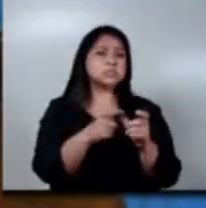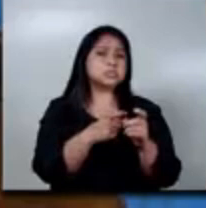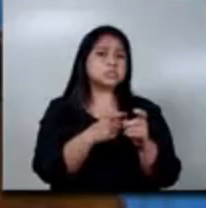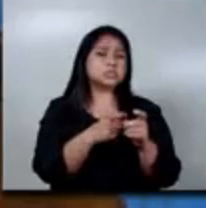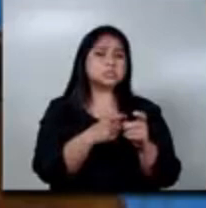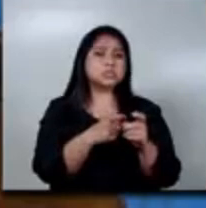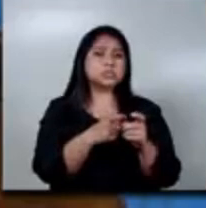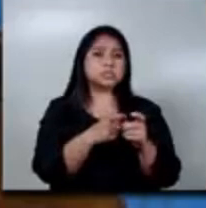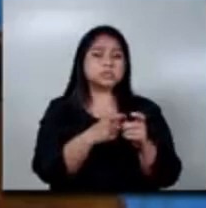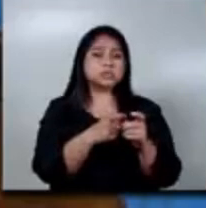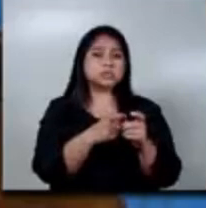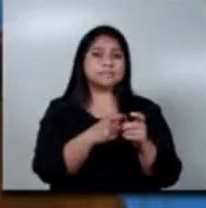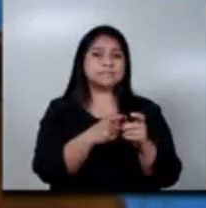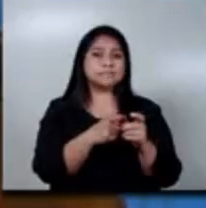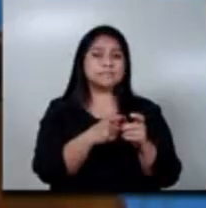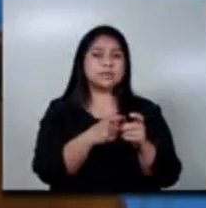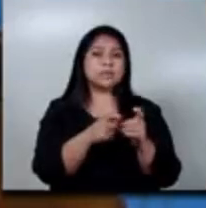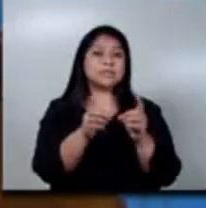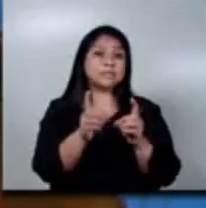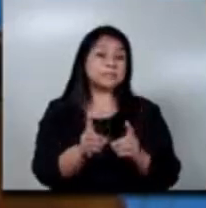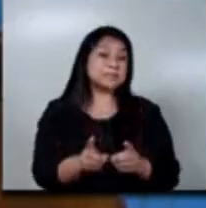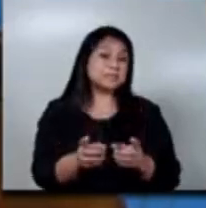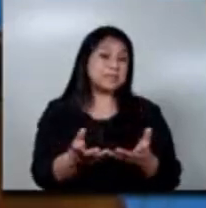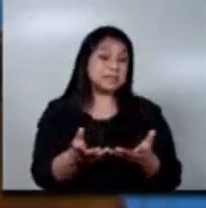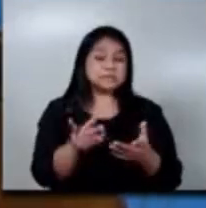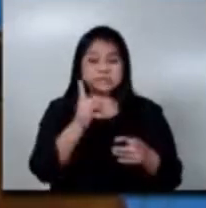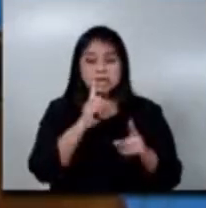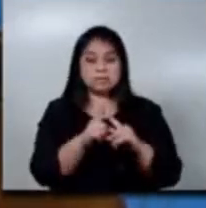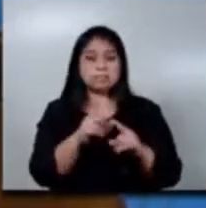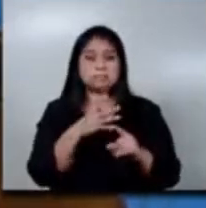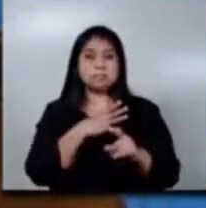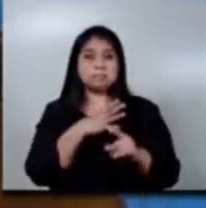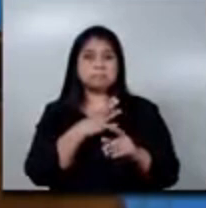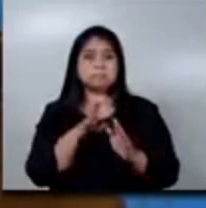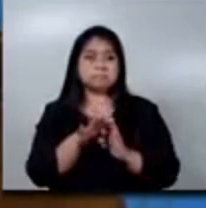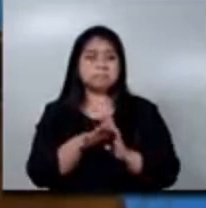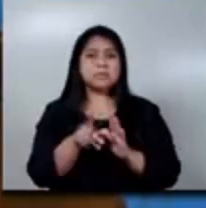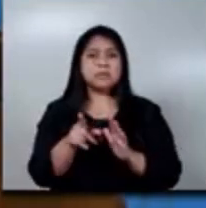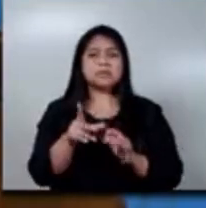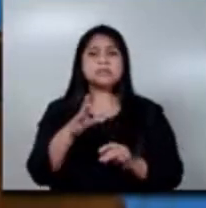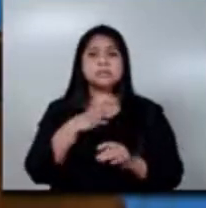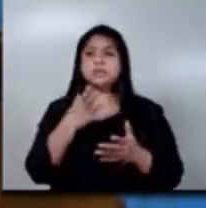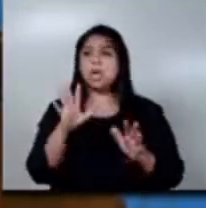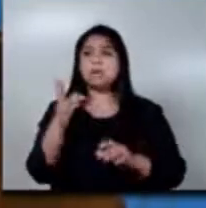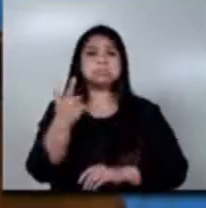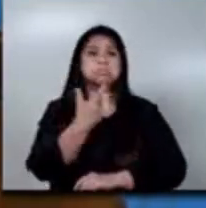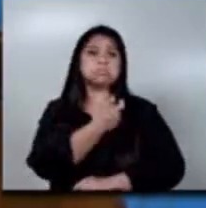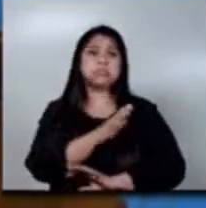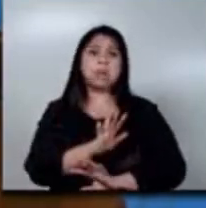con deficiencias y que tienen una discapacidad fueron vacunadas.